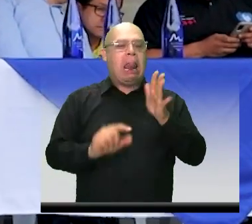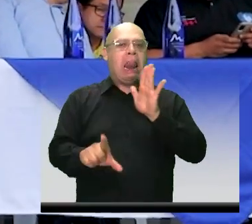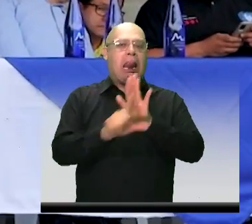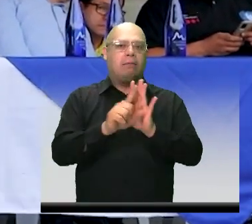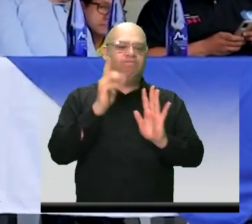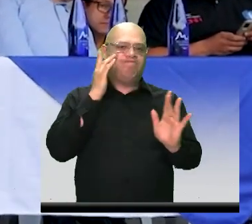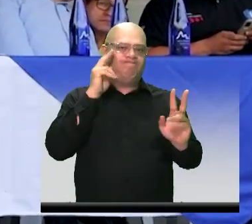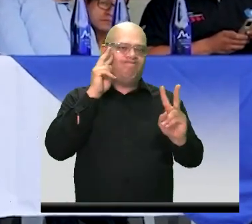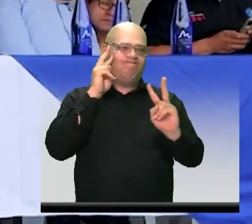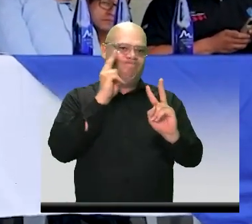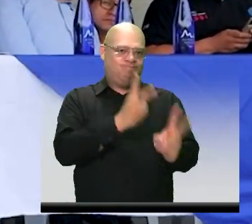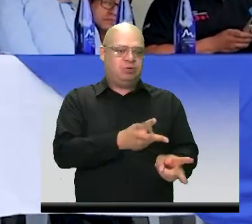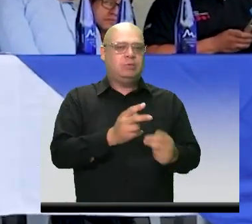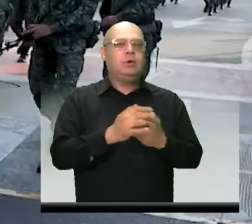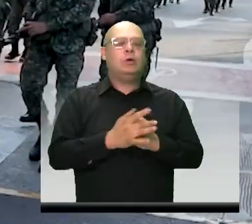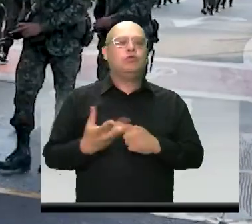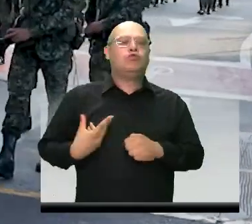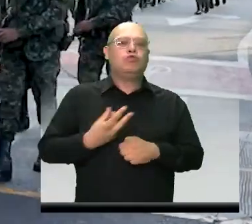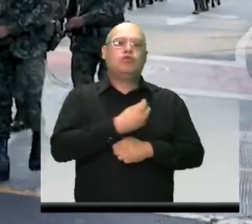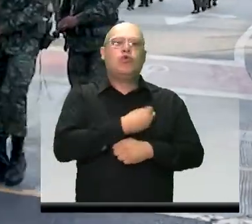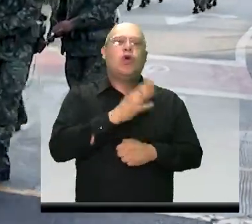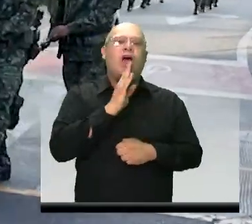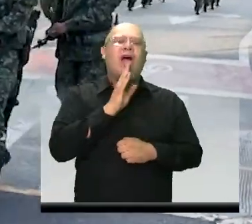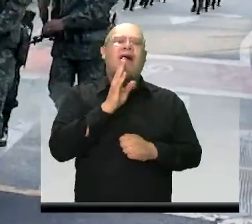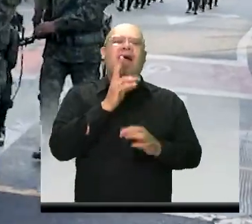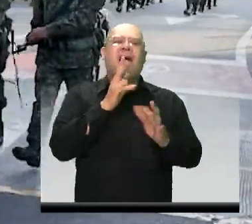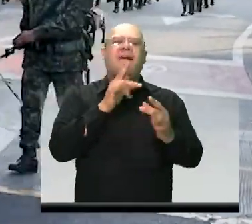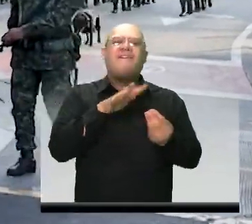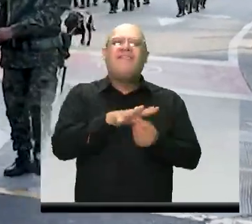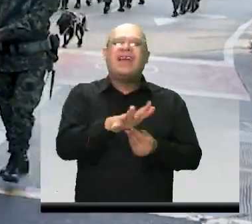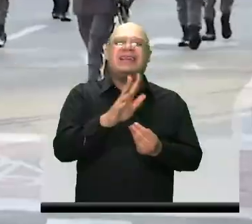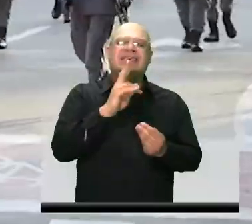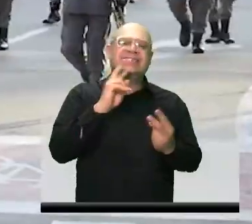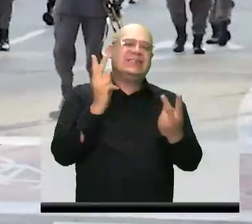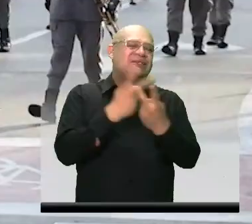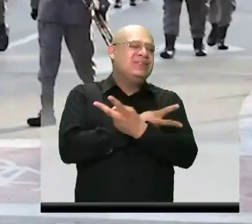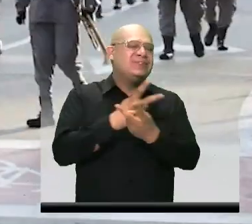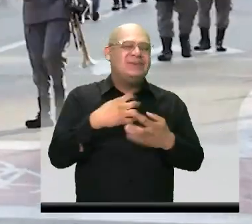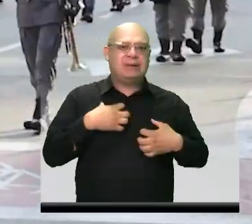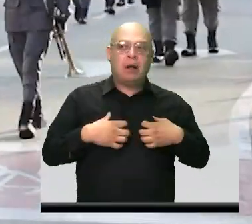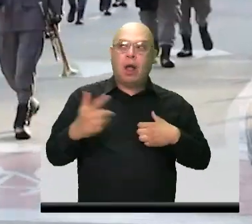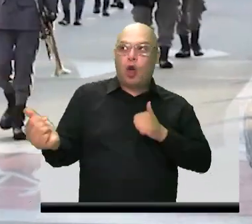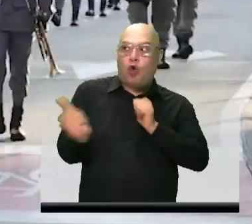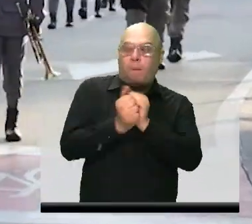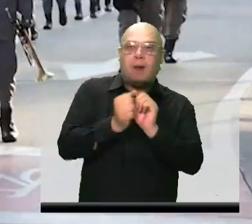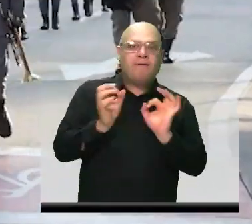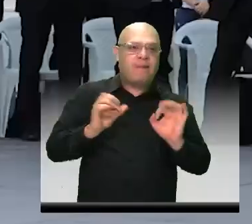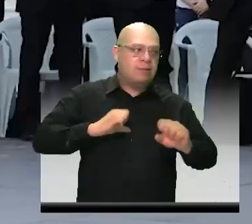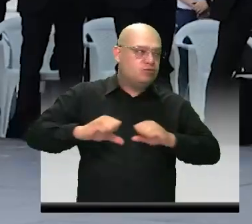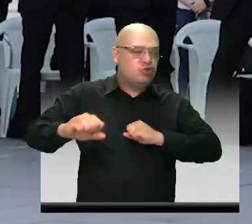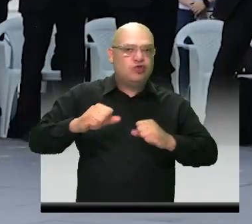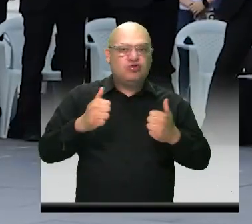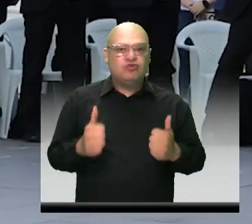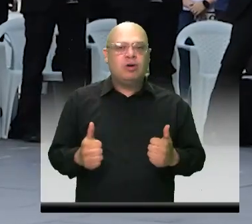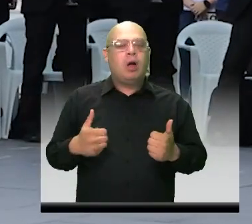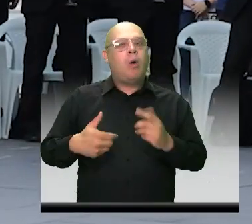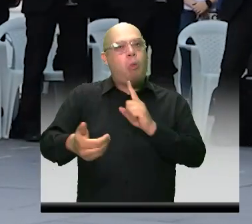acompañamiento que nosotros tenemos como víctimas del conflicto es positivo, es real, es activo y de largo alcance.